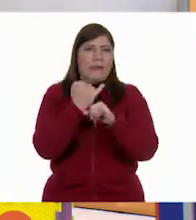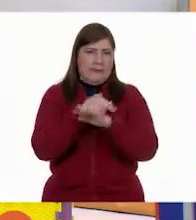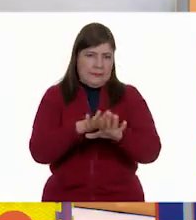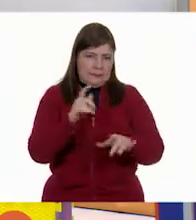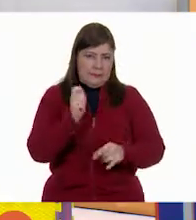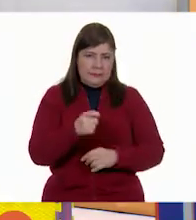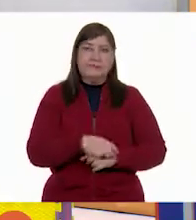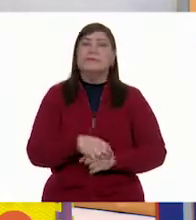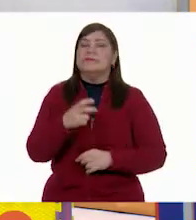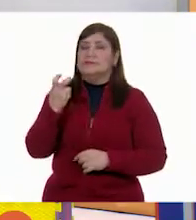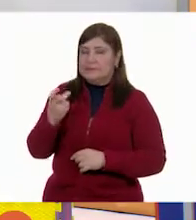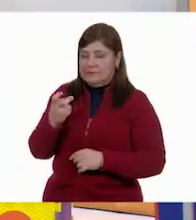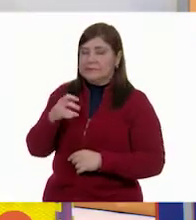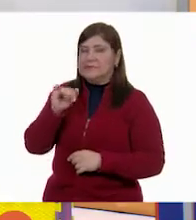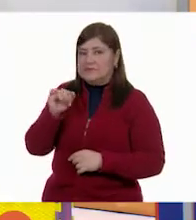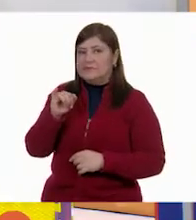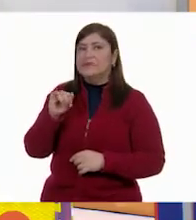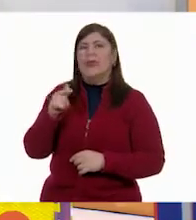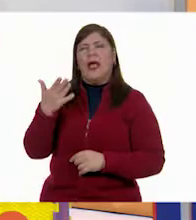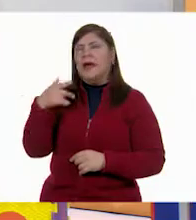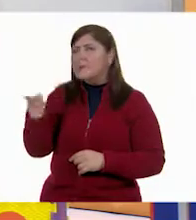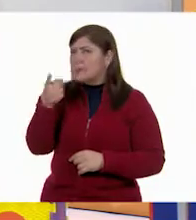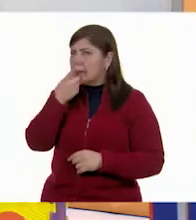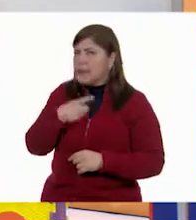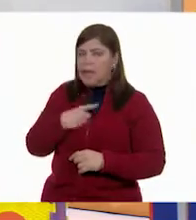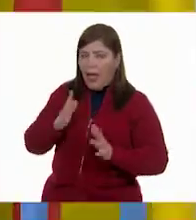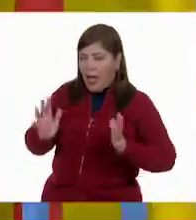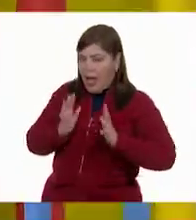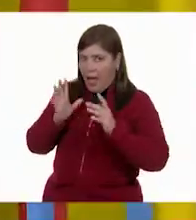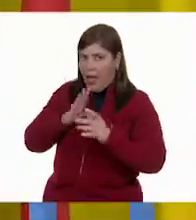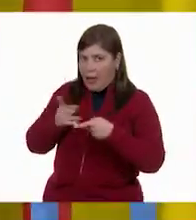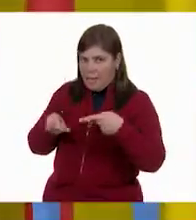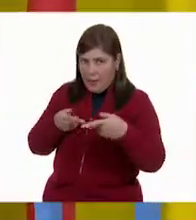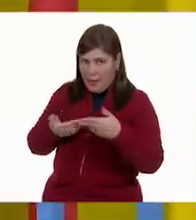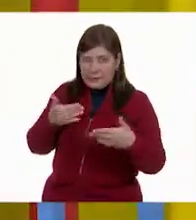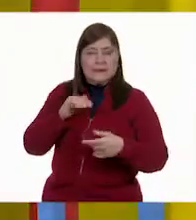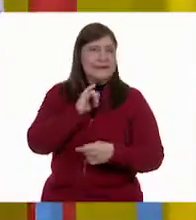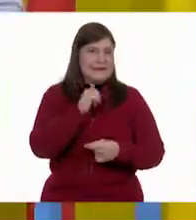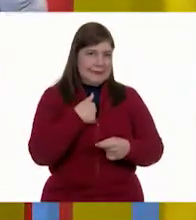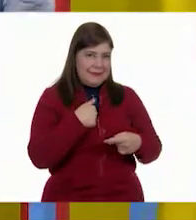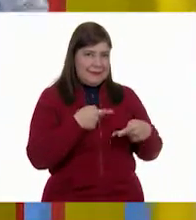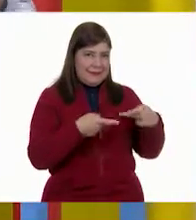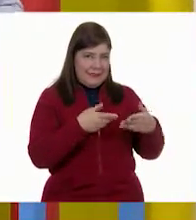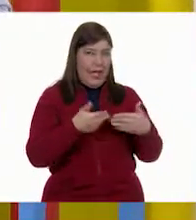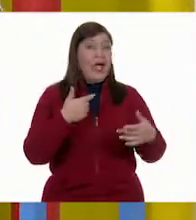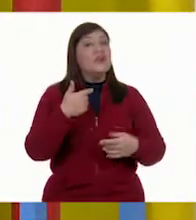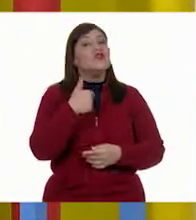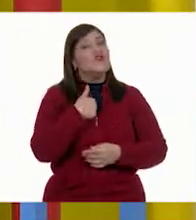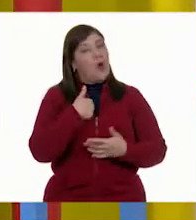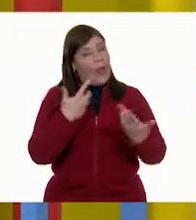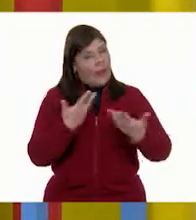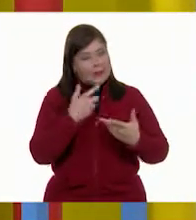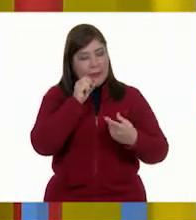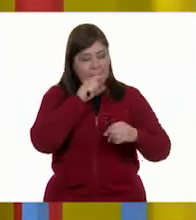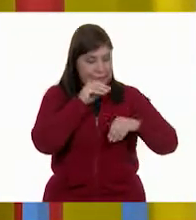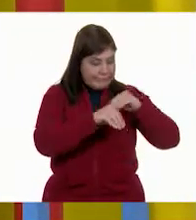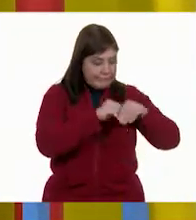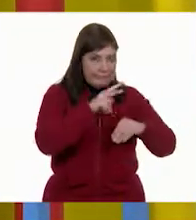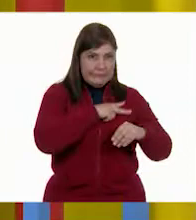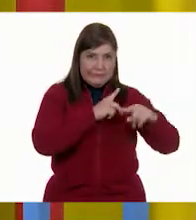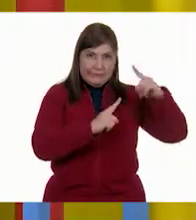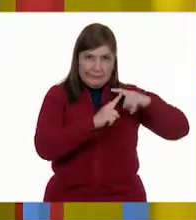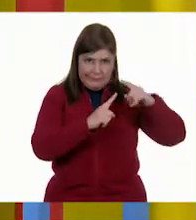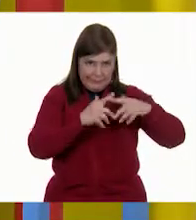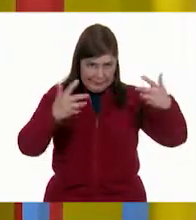después vamos a pasar porque me comentabas que tenías una sorpresa preparada. Claro que sí, profe Lalo, es que yo también hice mi tarea, pero no les quiero